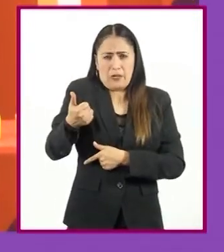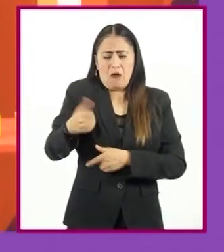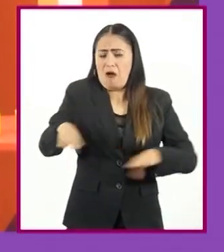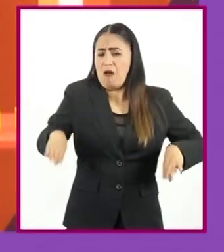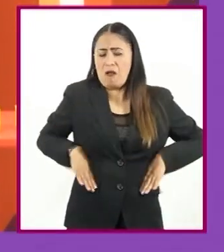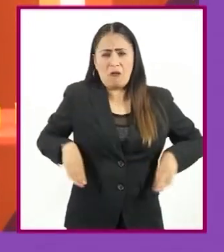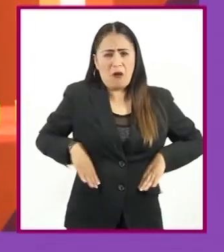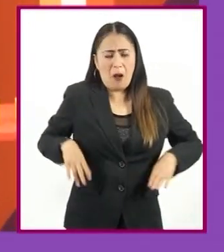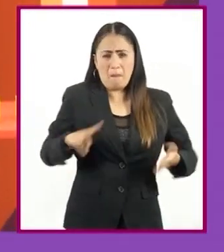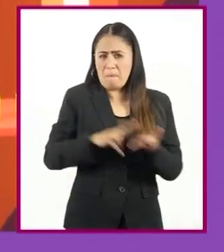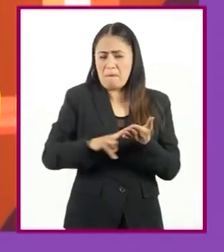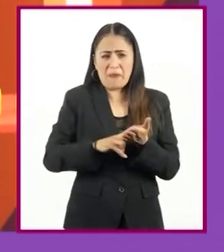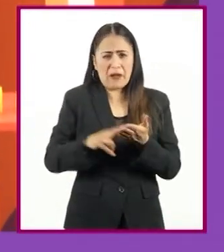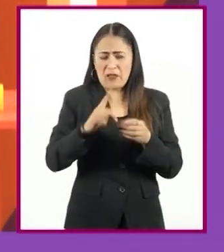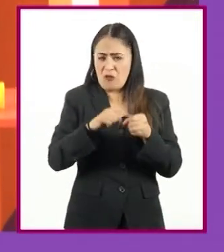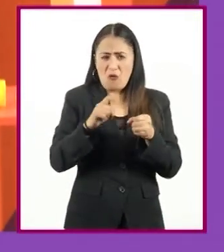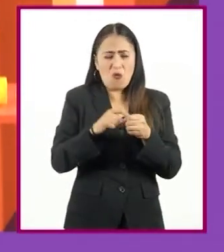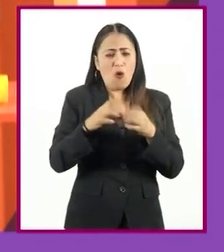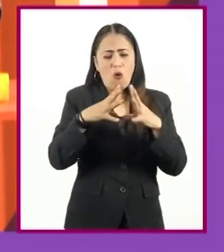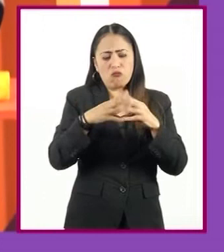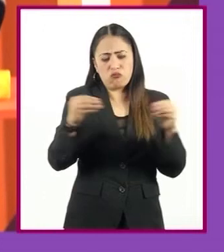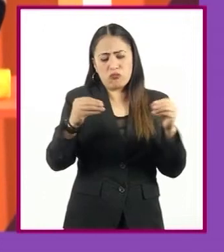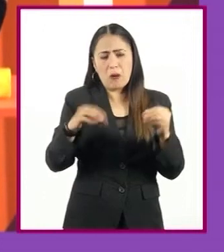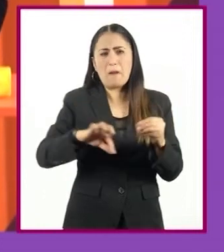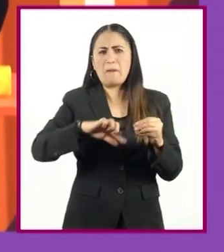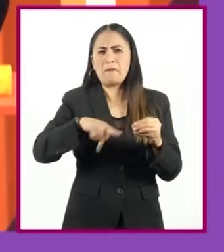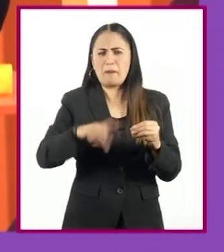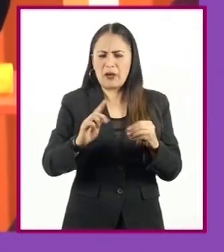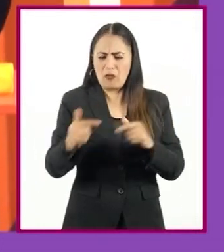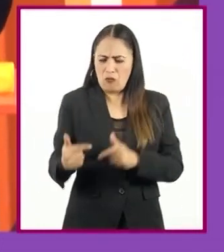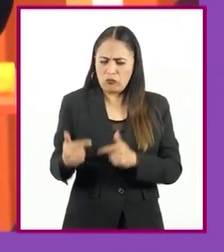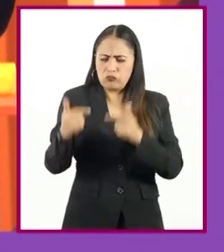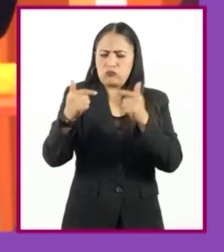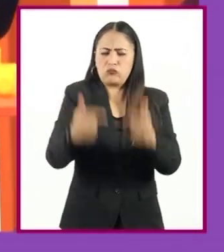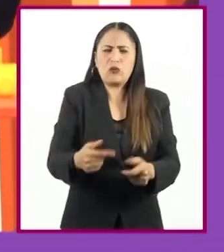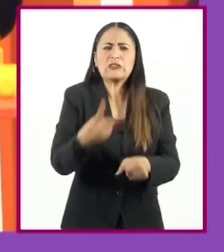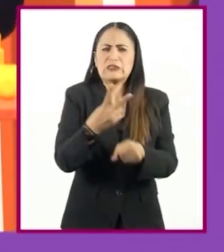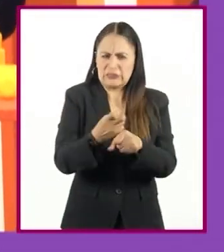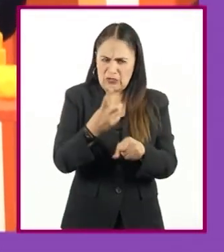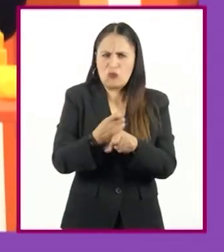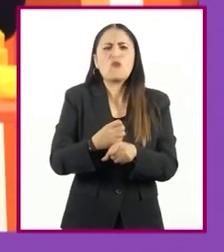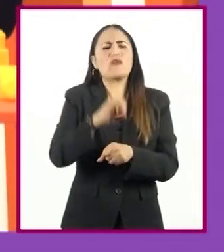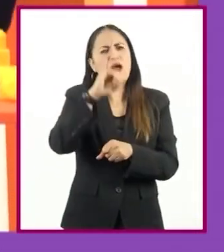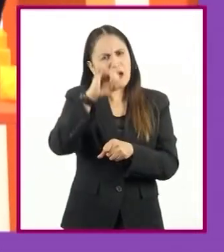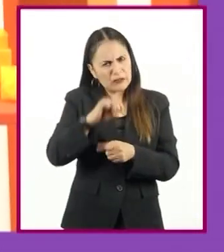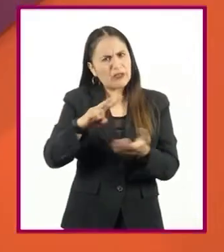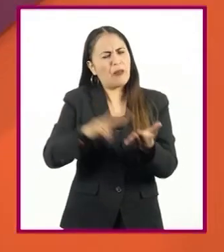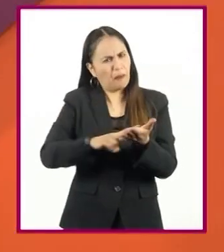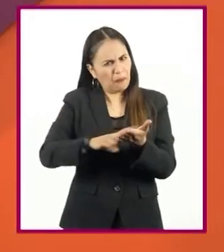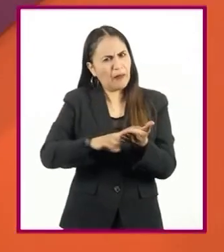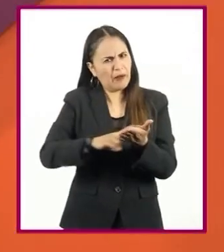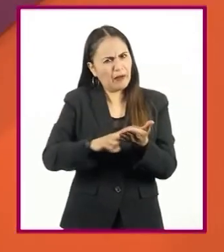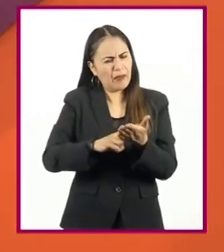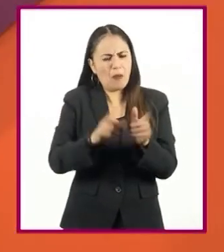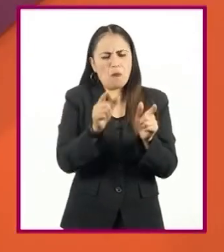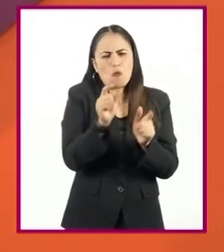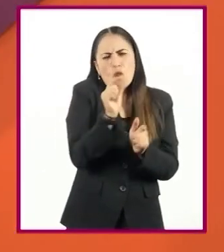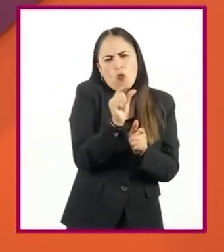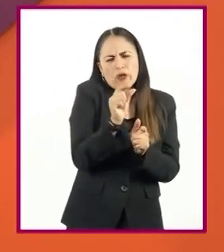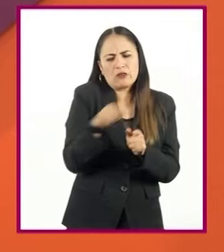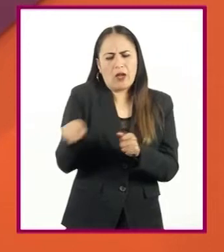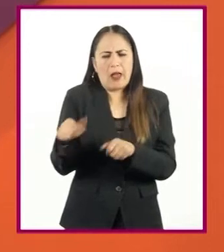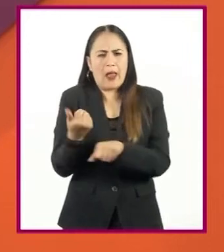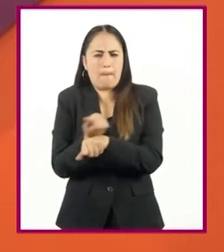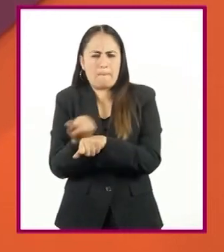había desaparecido, y sin embargo aparece en esta generación, aunque en una cantidad menor a los amarillos. Fue en ese